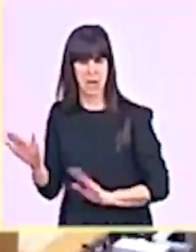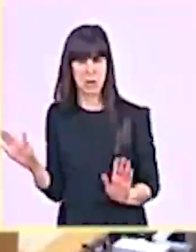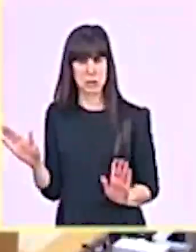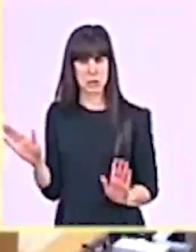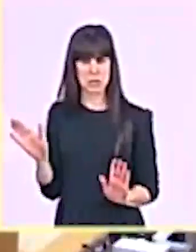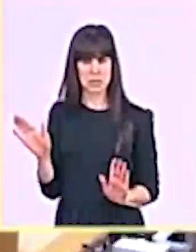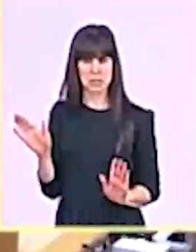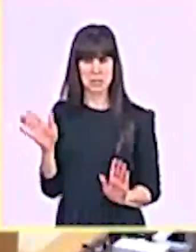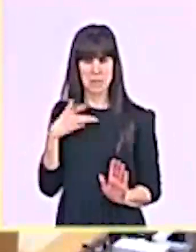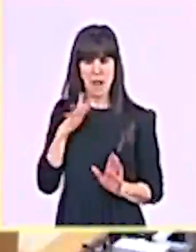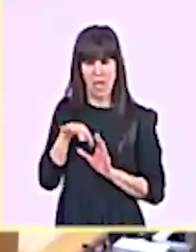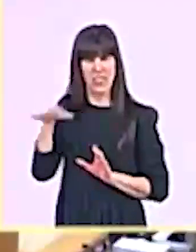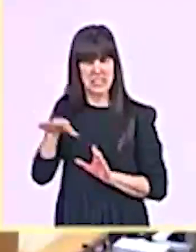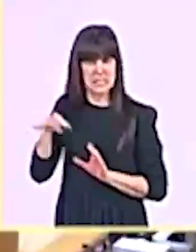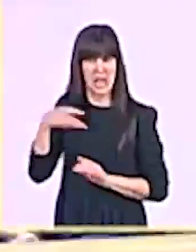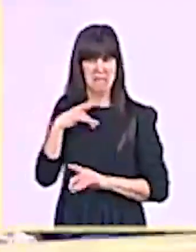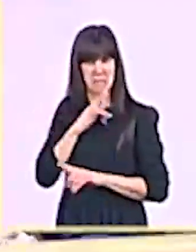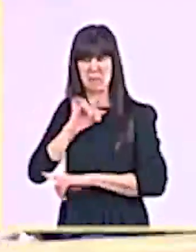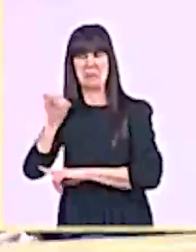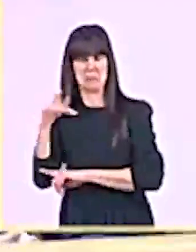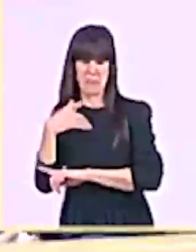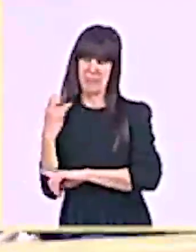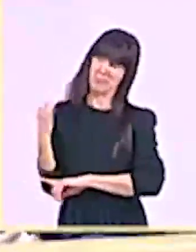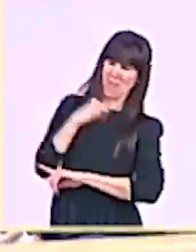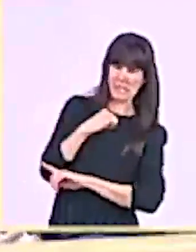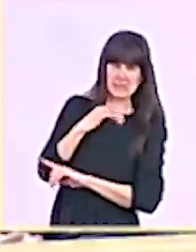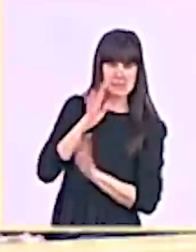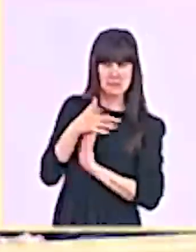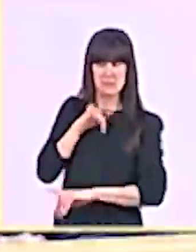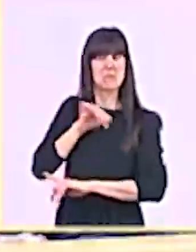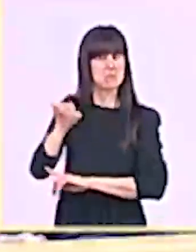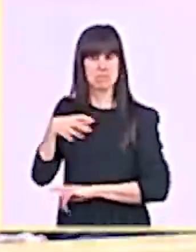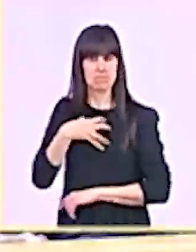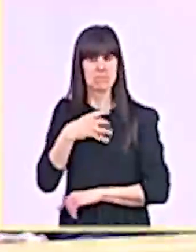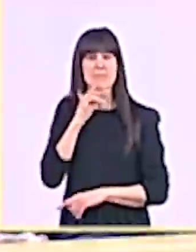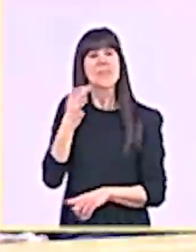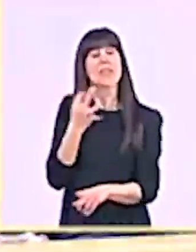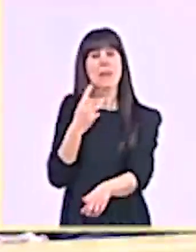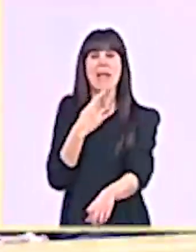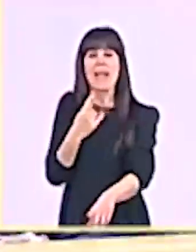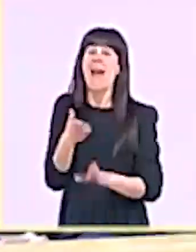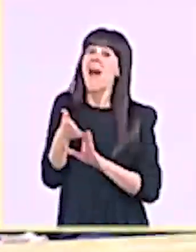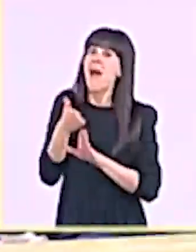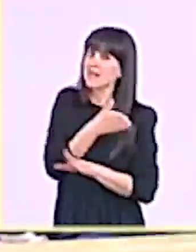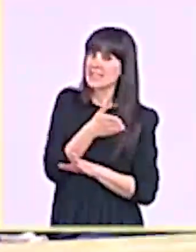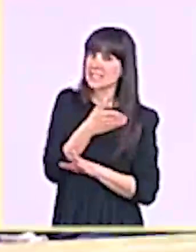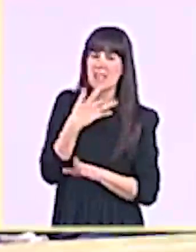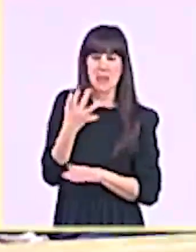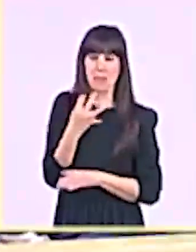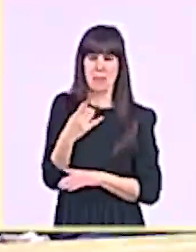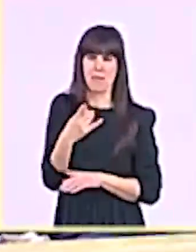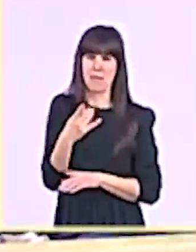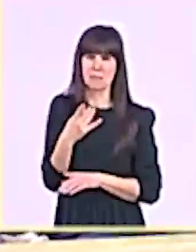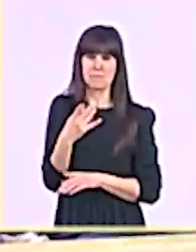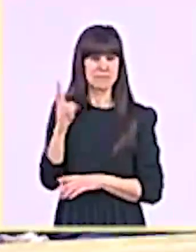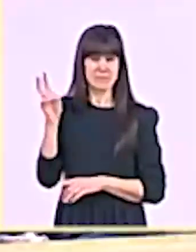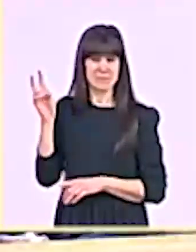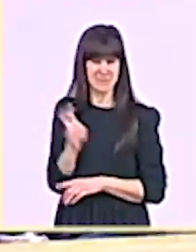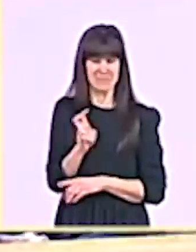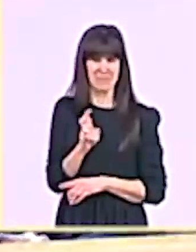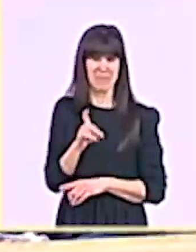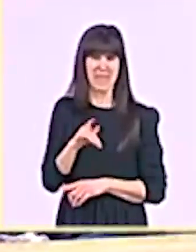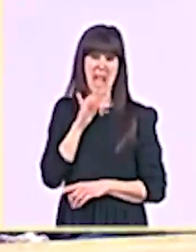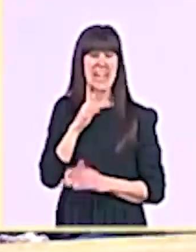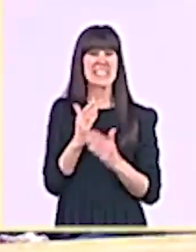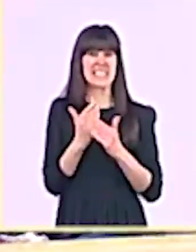que llegaría más fuerte a esta sesión de control, habiendo cesado a la cúpula del Ministerio de Transportes.